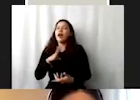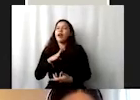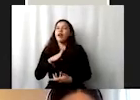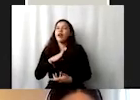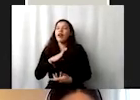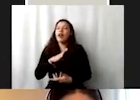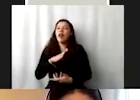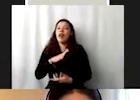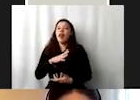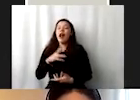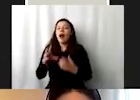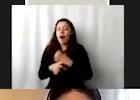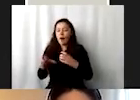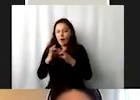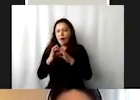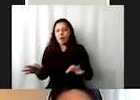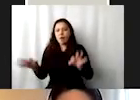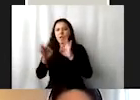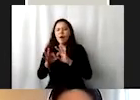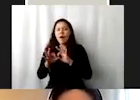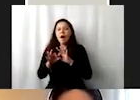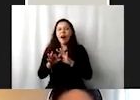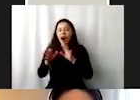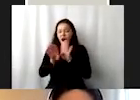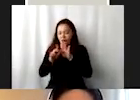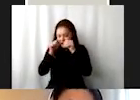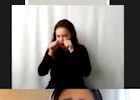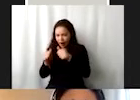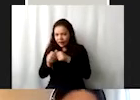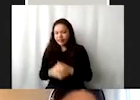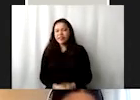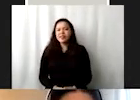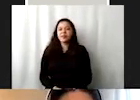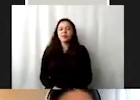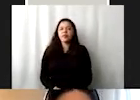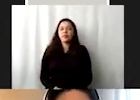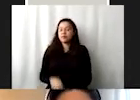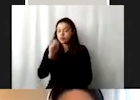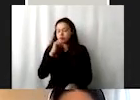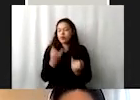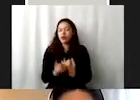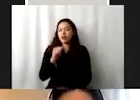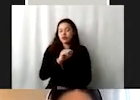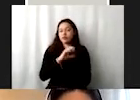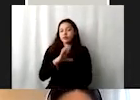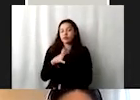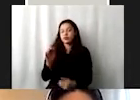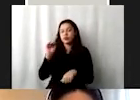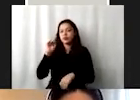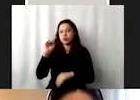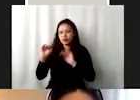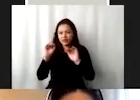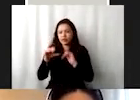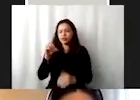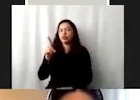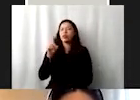preponderancia importante. Entonces, también la sociedad civil presionó mucho porque los ODS en su